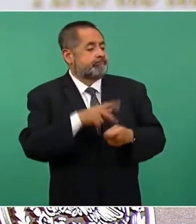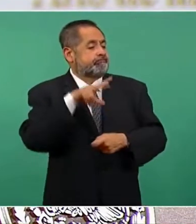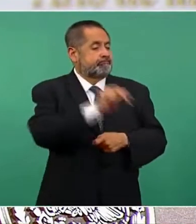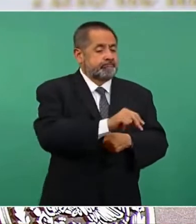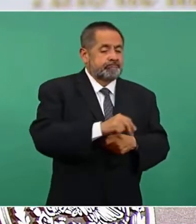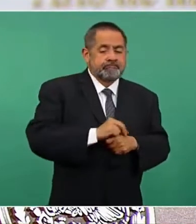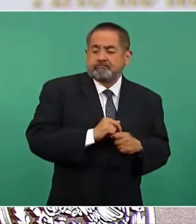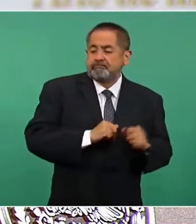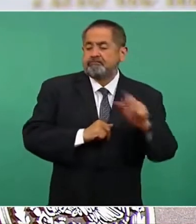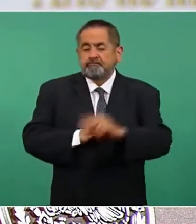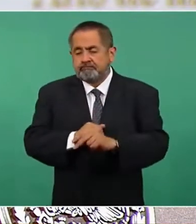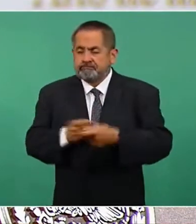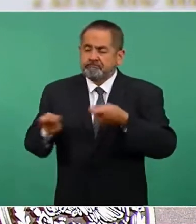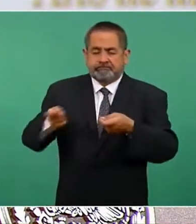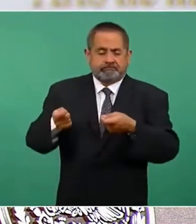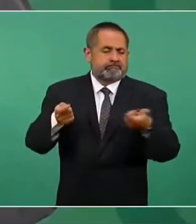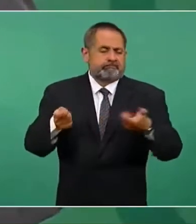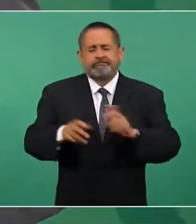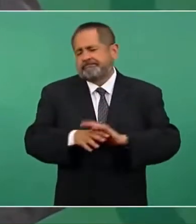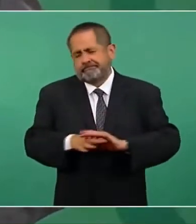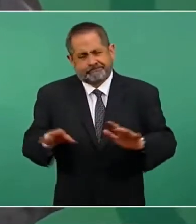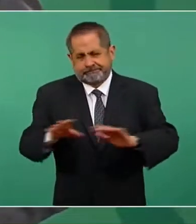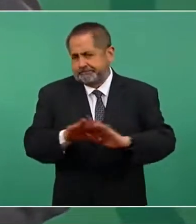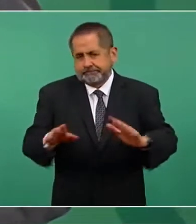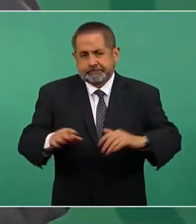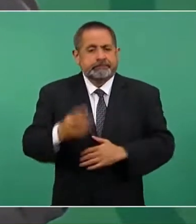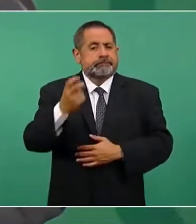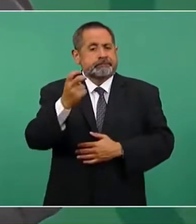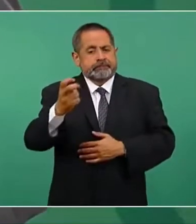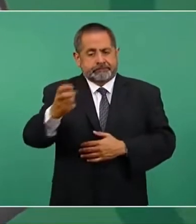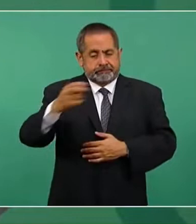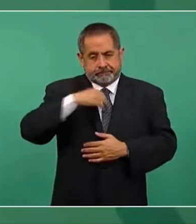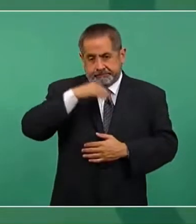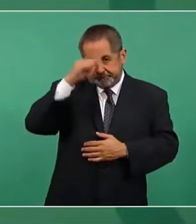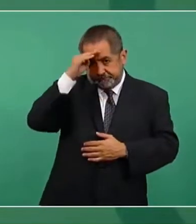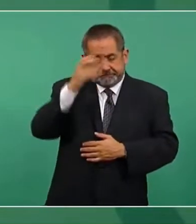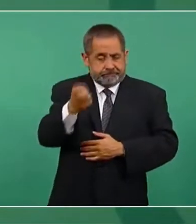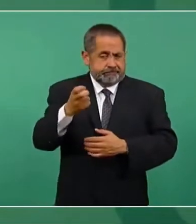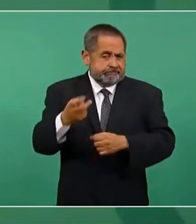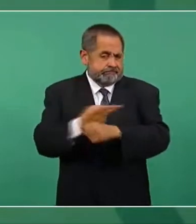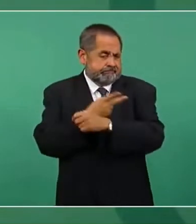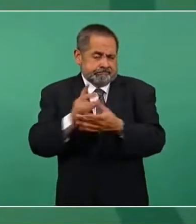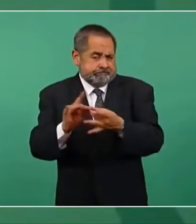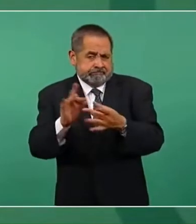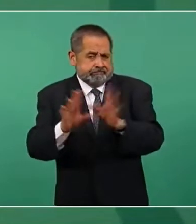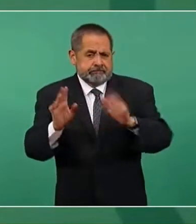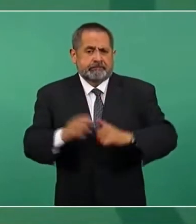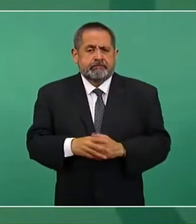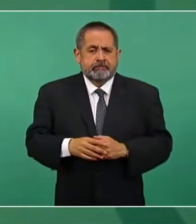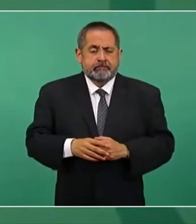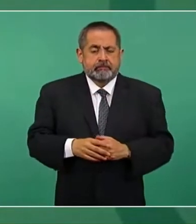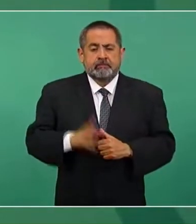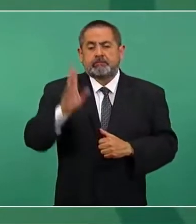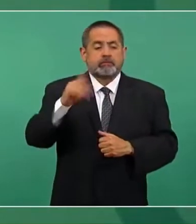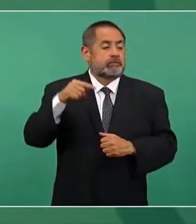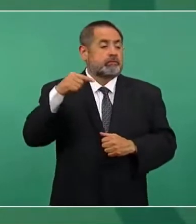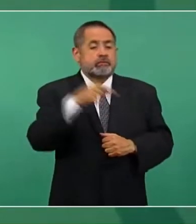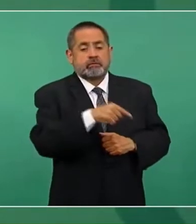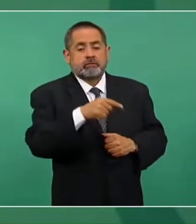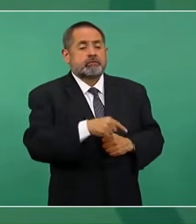Entonces, eso fue lo que sucedió. Un periódico